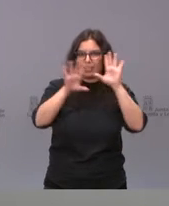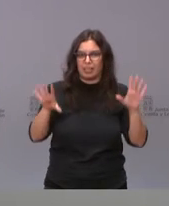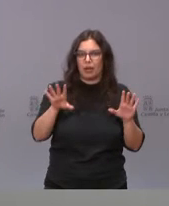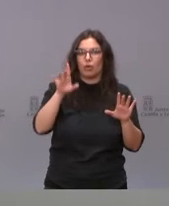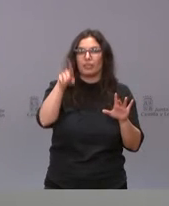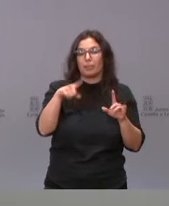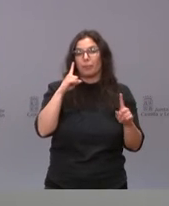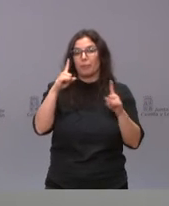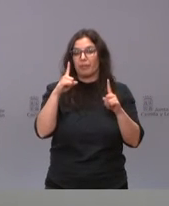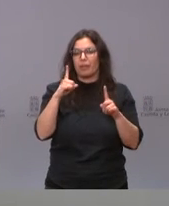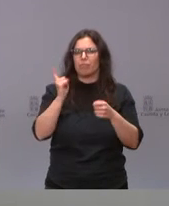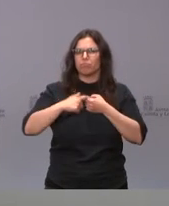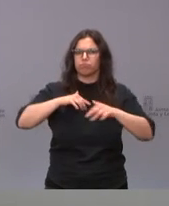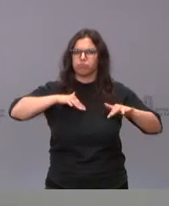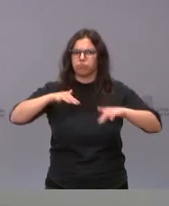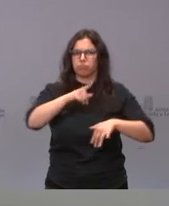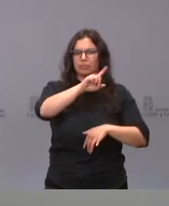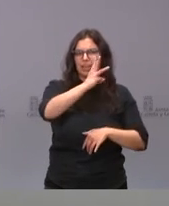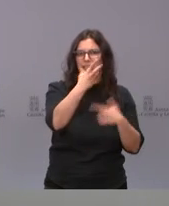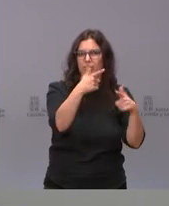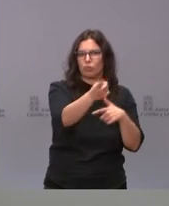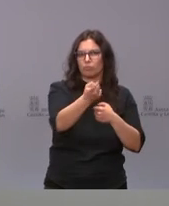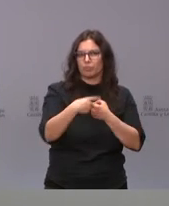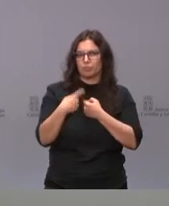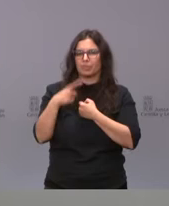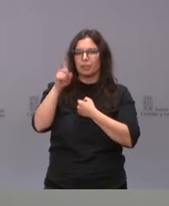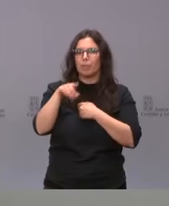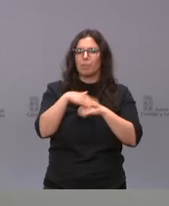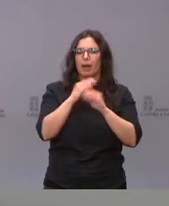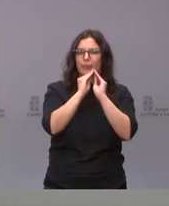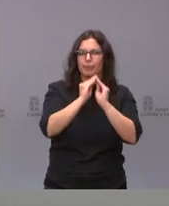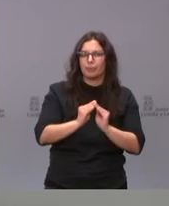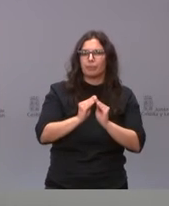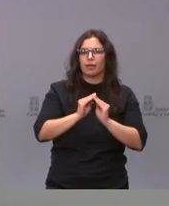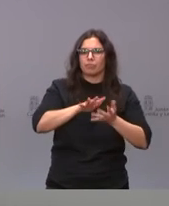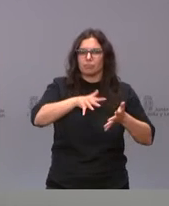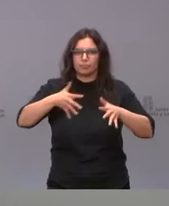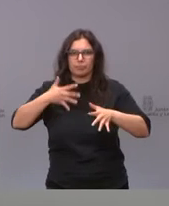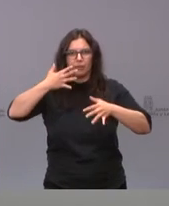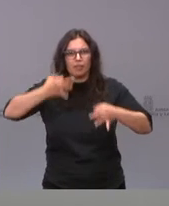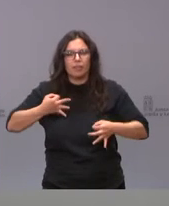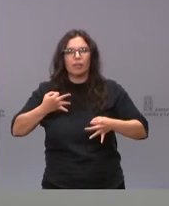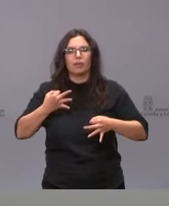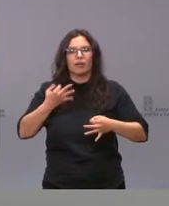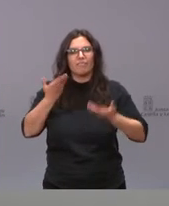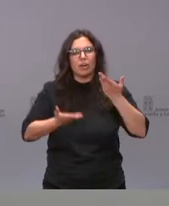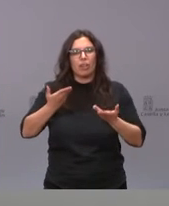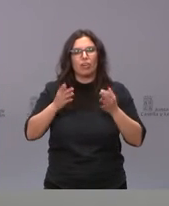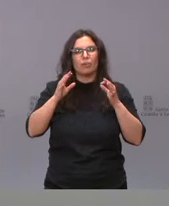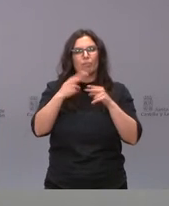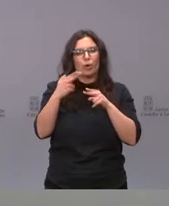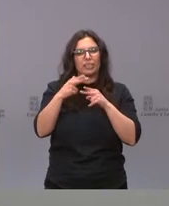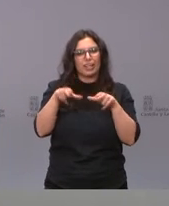participación activa del tercer sector en el diseño, la ejecución y la evaluación de las políticas sociales públicas,